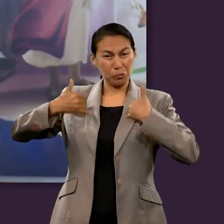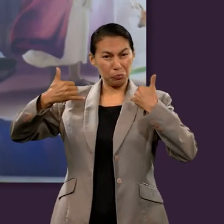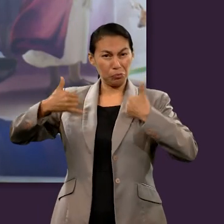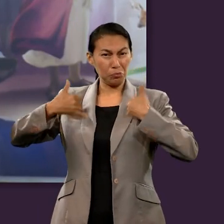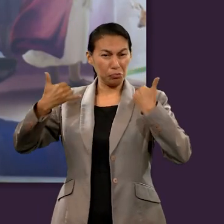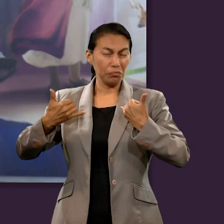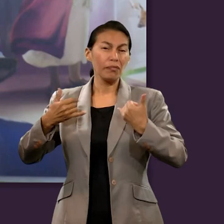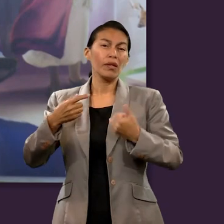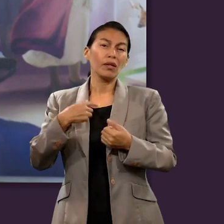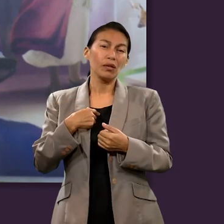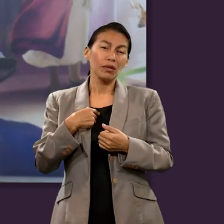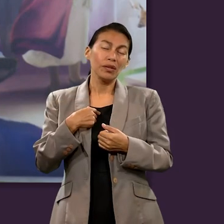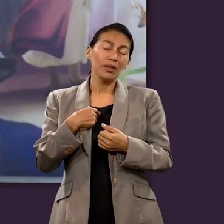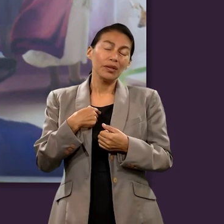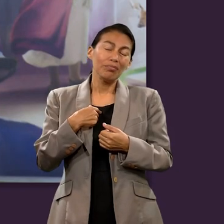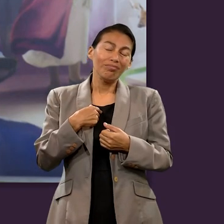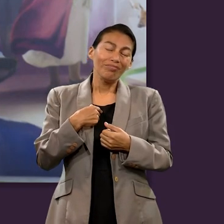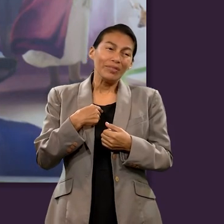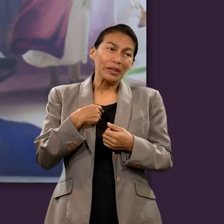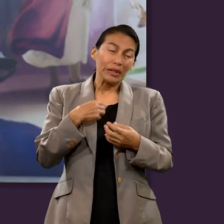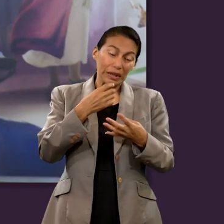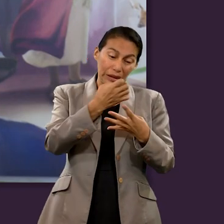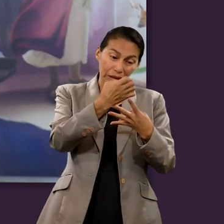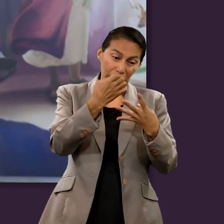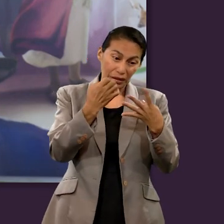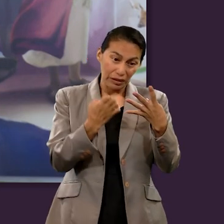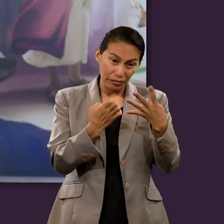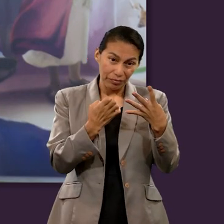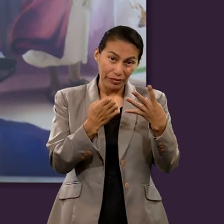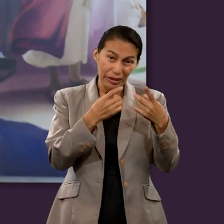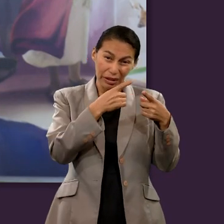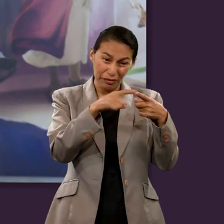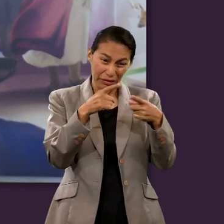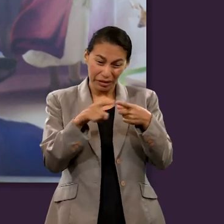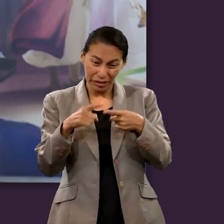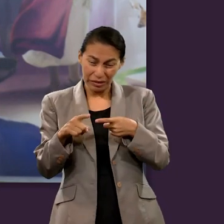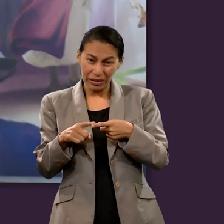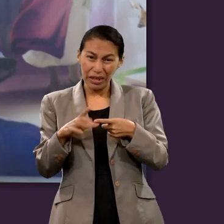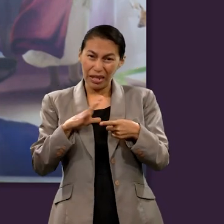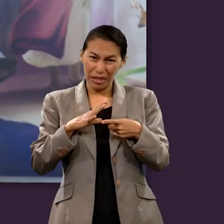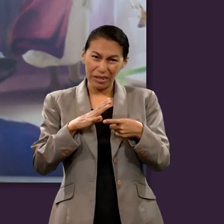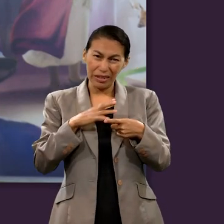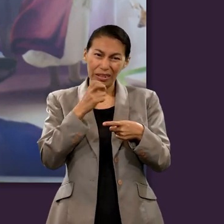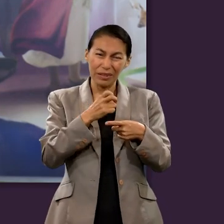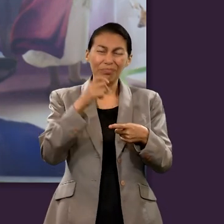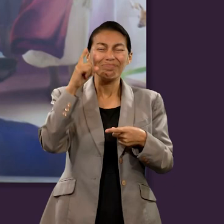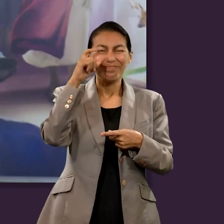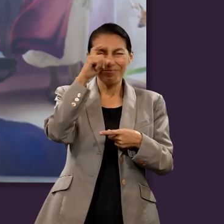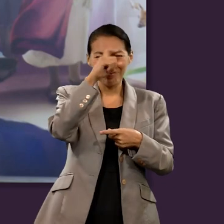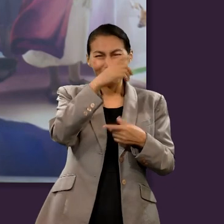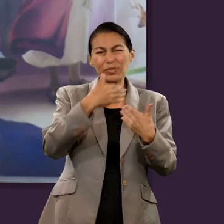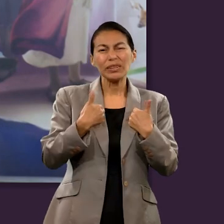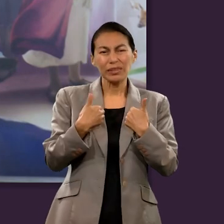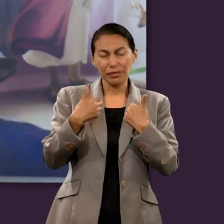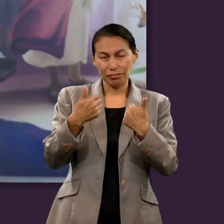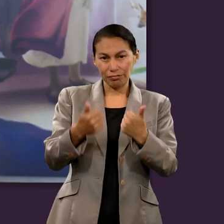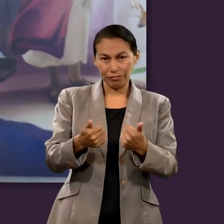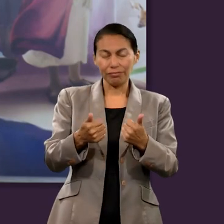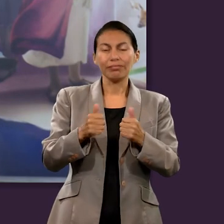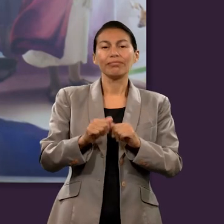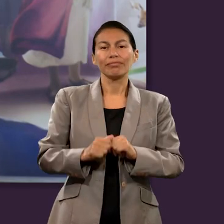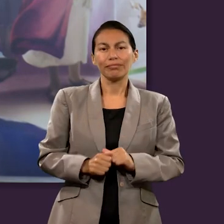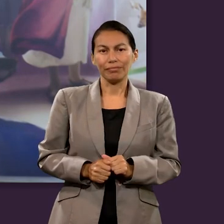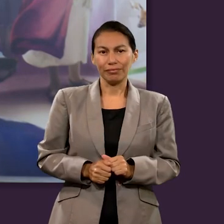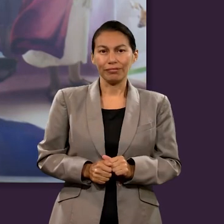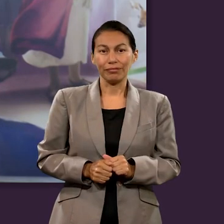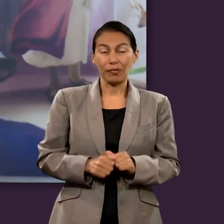en mi adolescencia he tenido dificultades en aceptar algunas pequeñas diferencias que existen en los